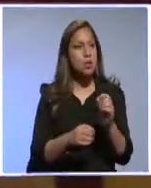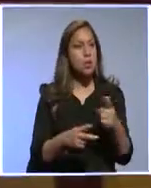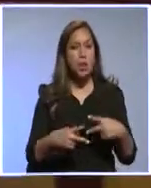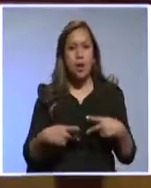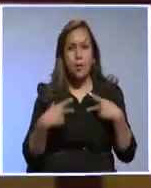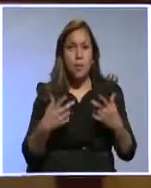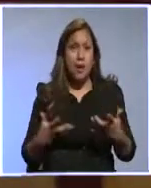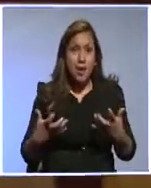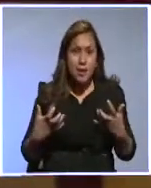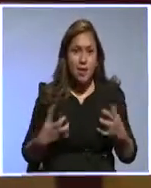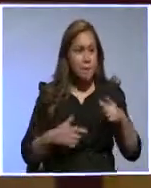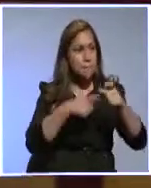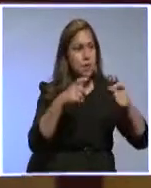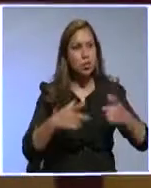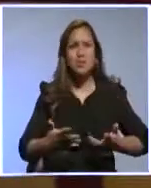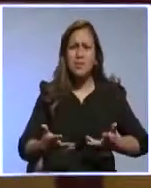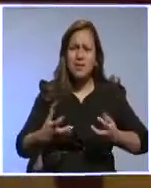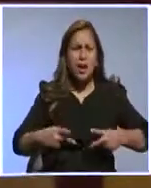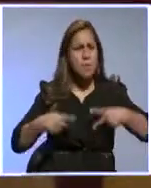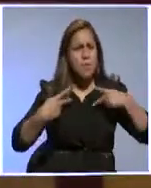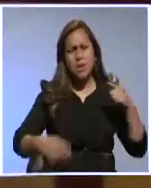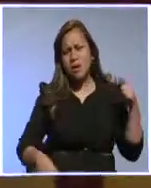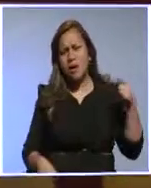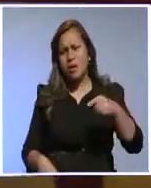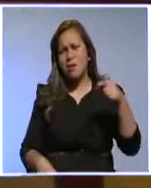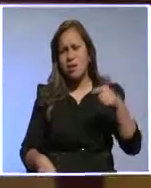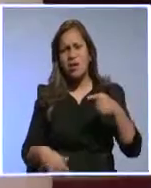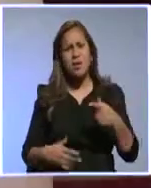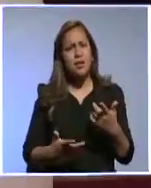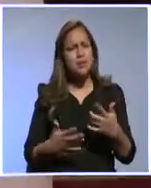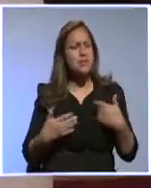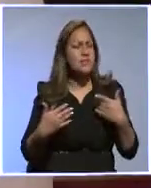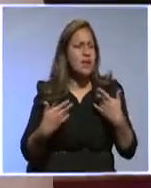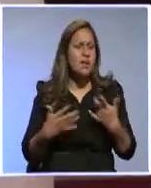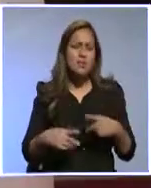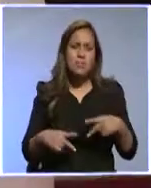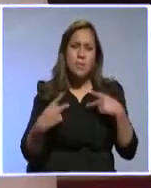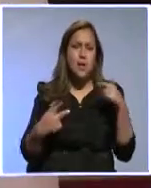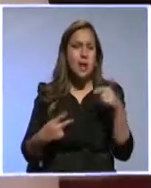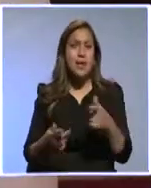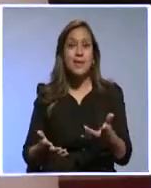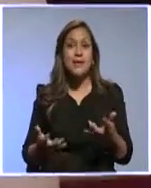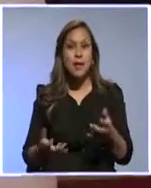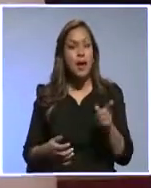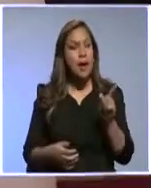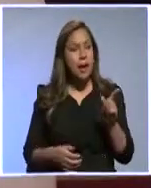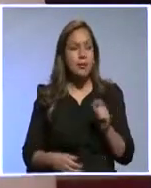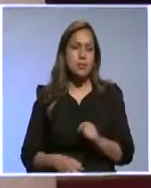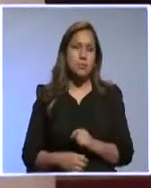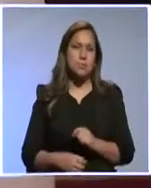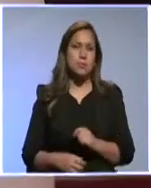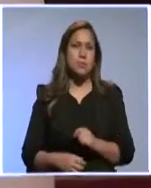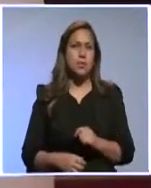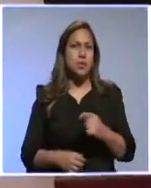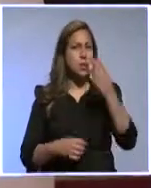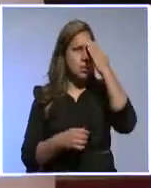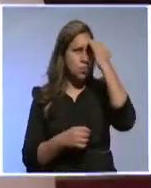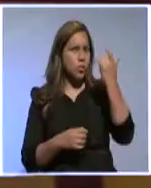Entonces ese es el compromiso de la banca de desarrollo. ¿Por qué ocurre esta falta de involucramiento existiendo estos compromisos?